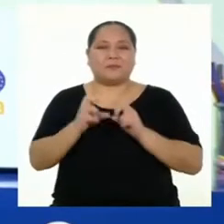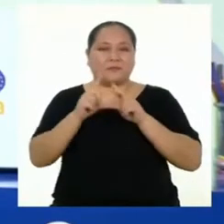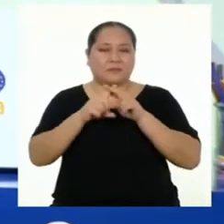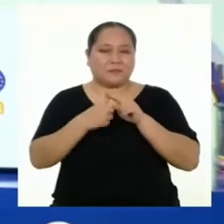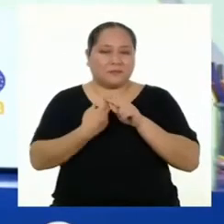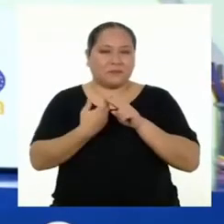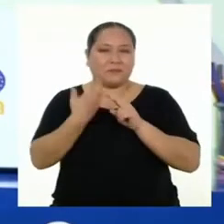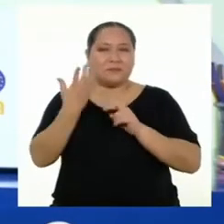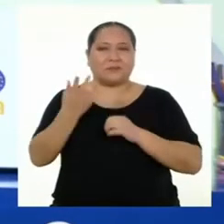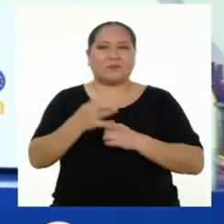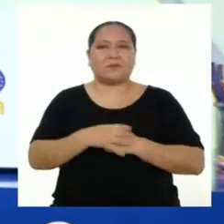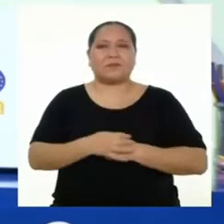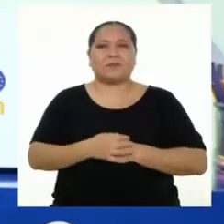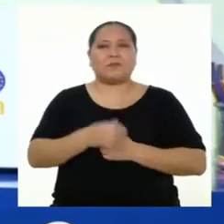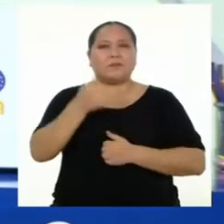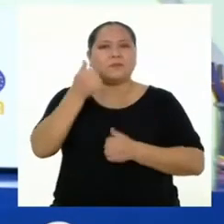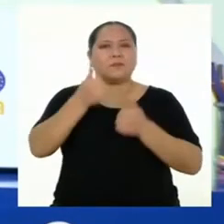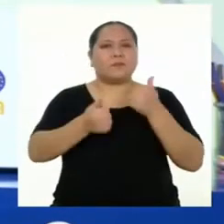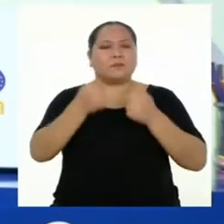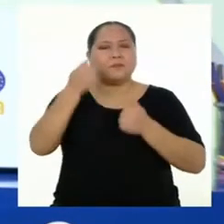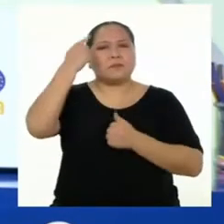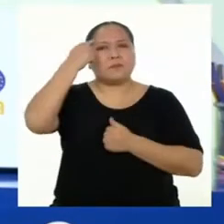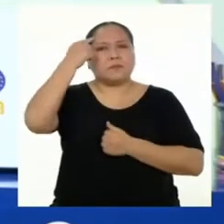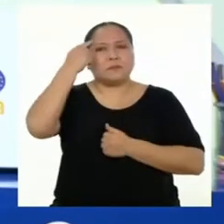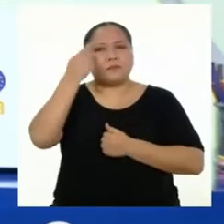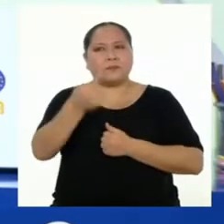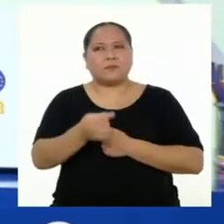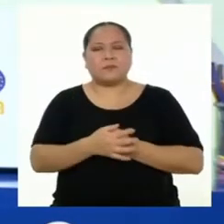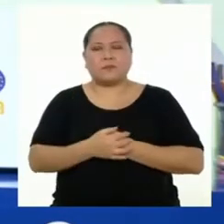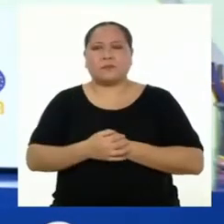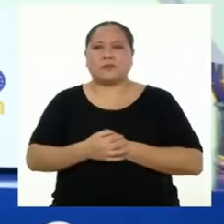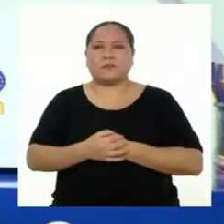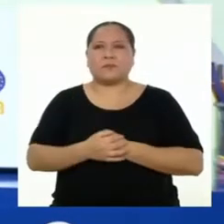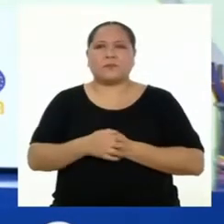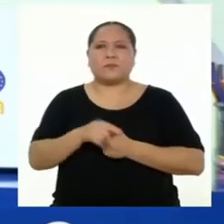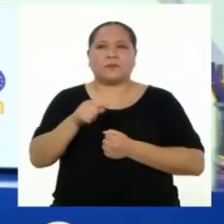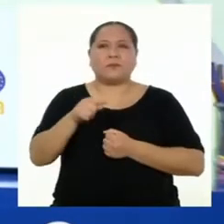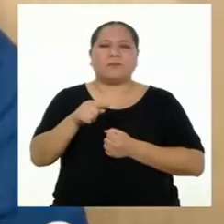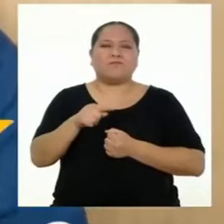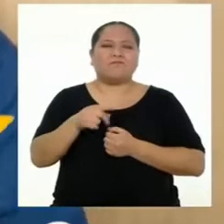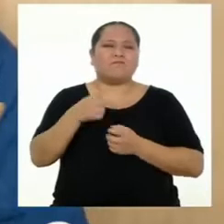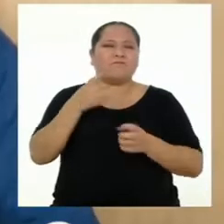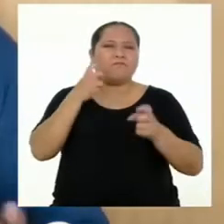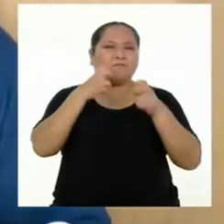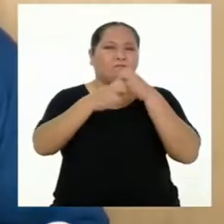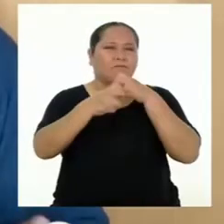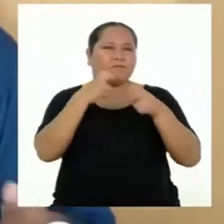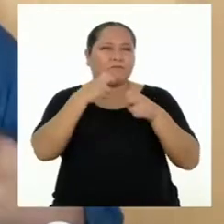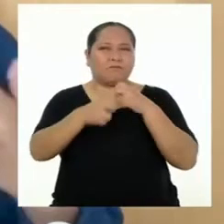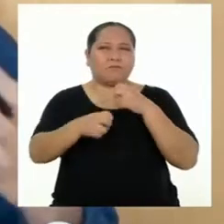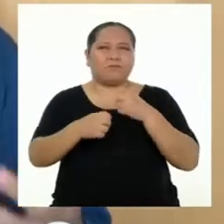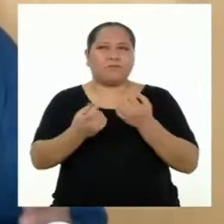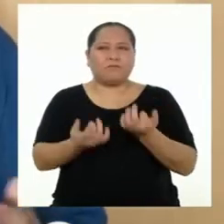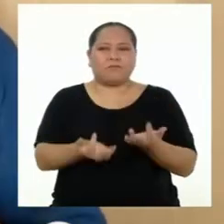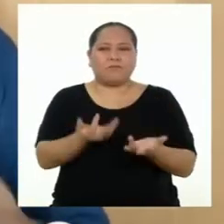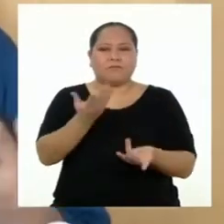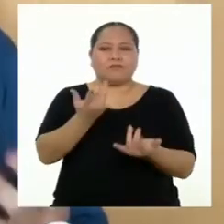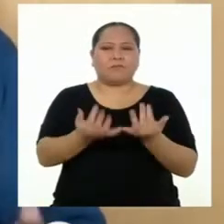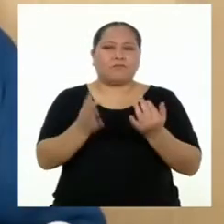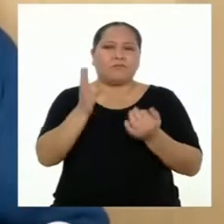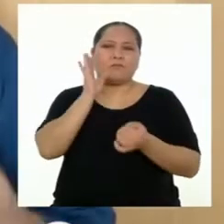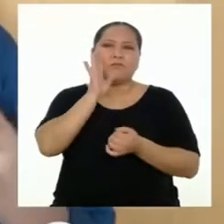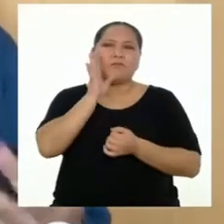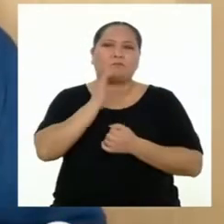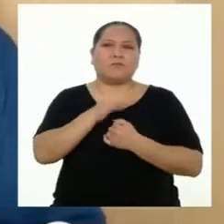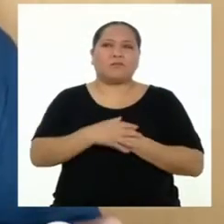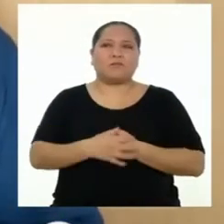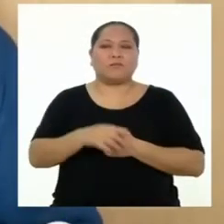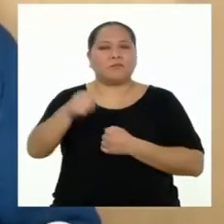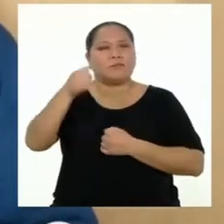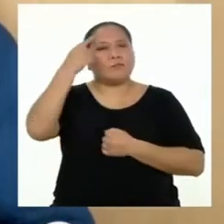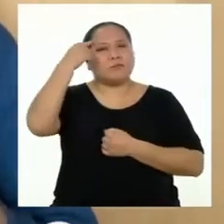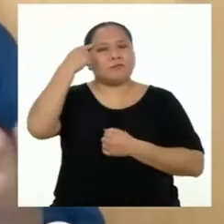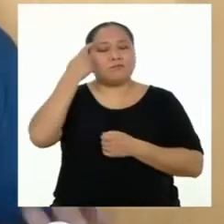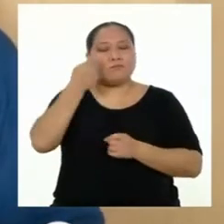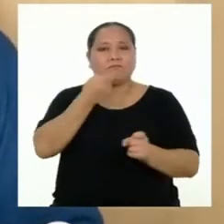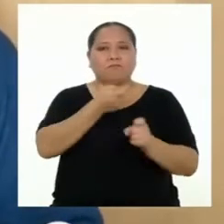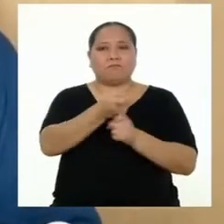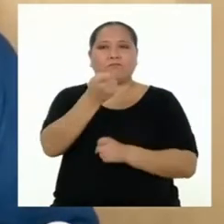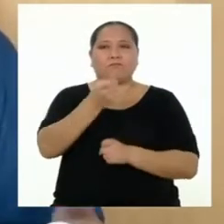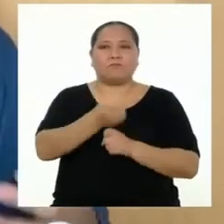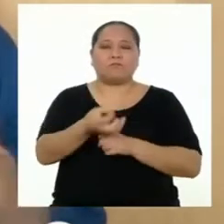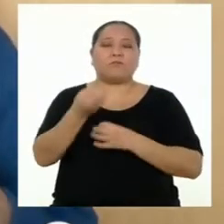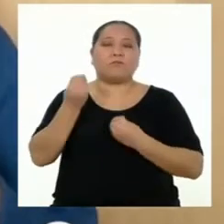Empecemos. ¿Cuáles creen que son los efectos de la quema de basura? Mira, yo creo que los efectos son dañinos.